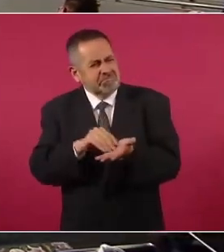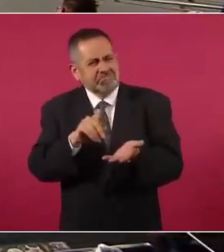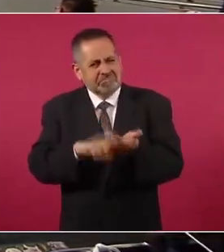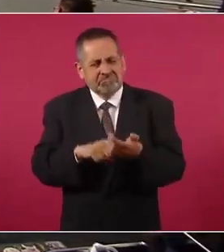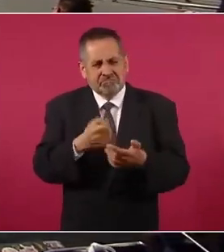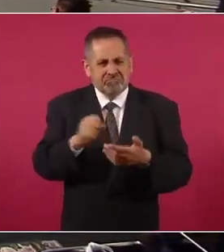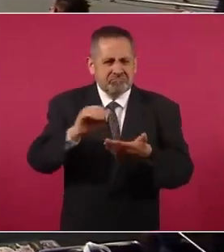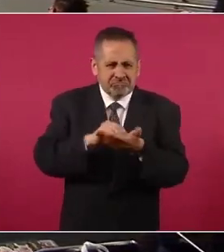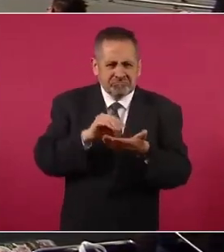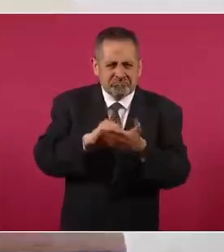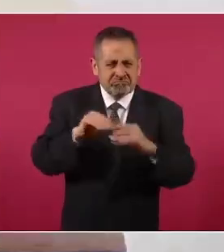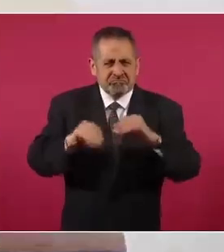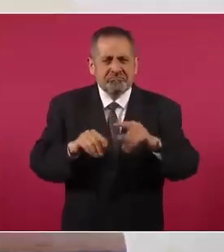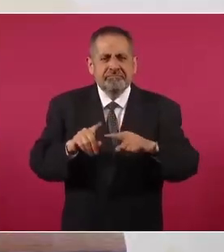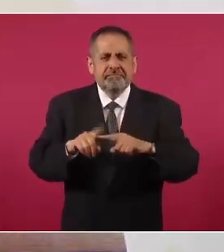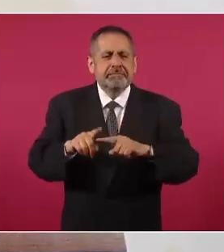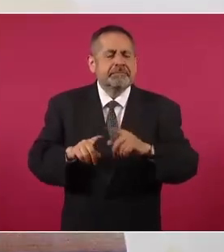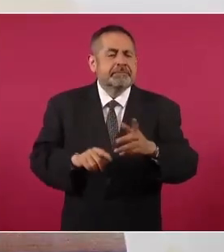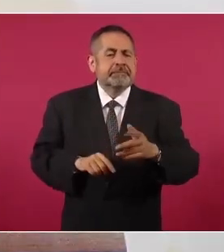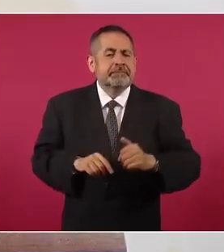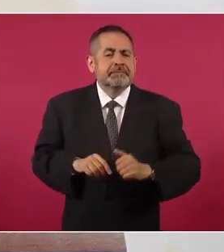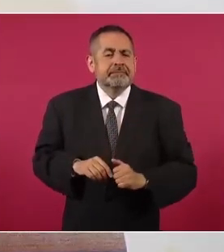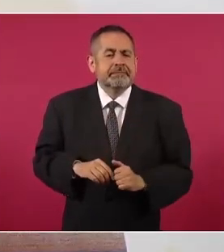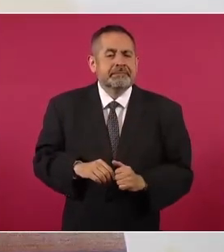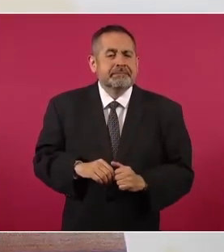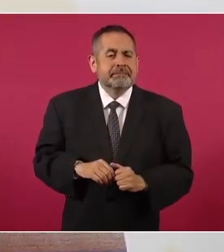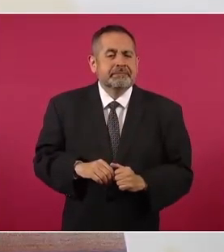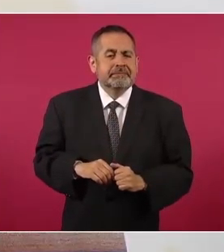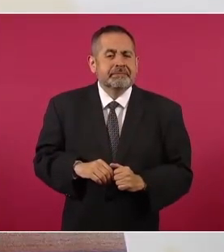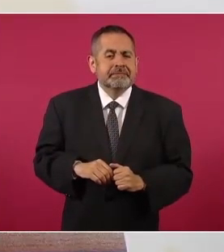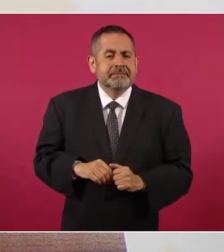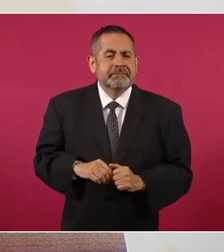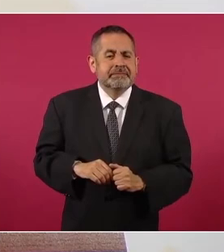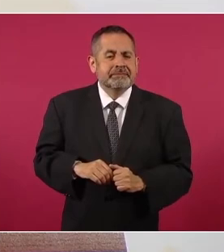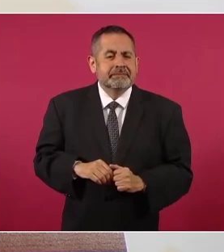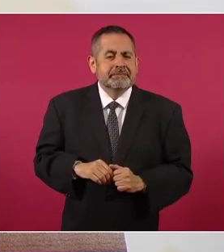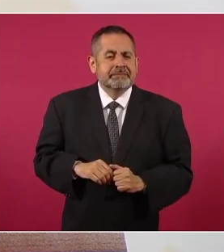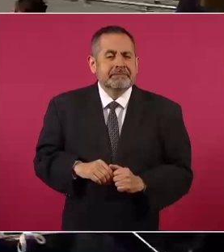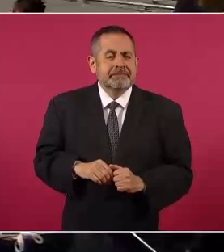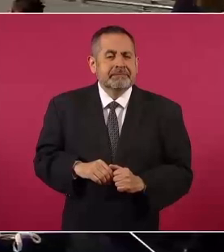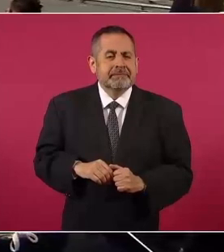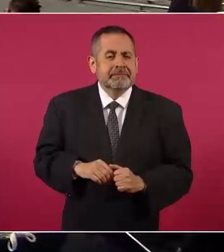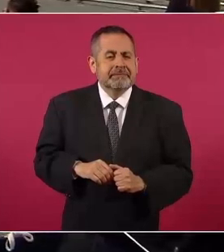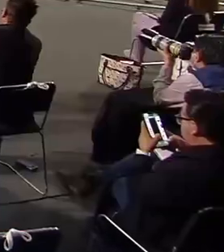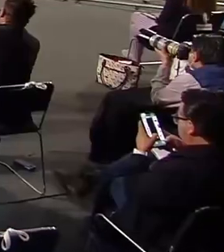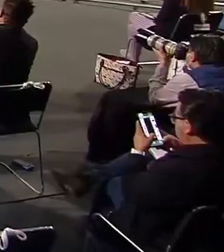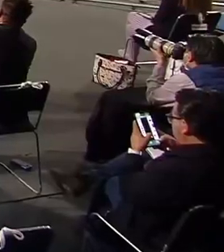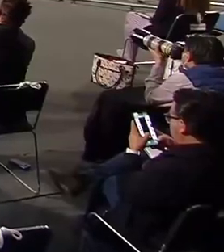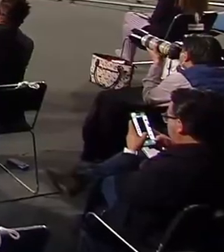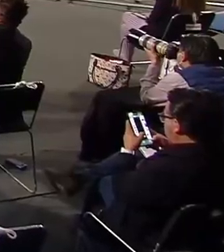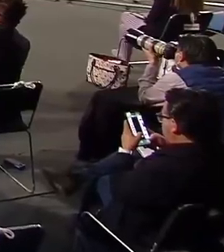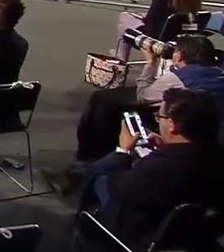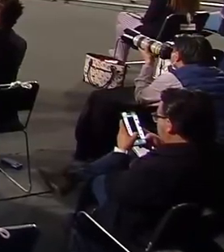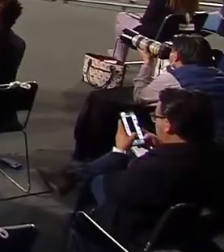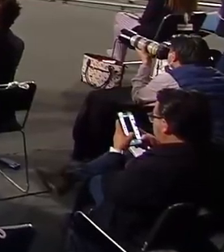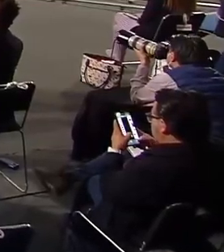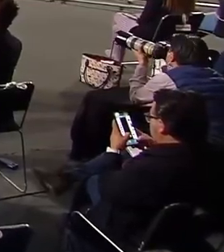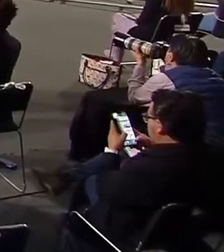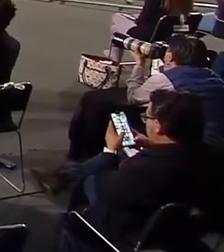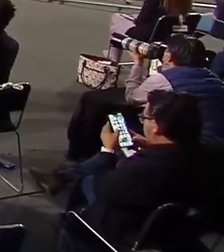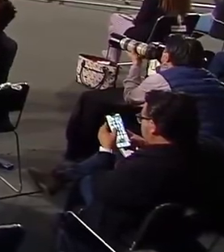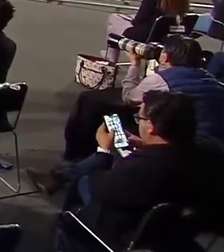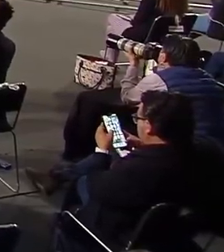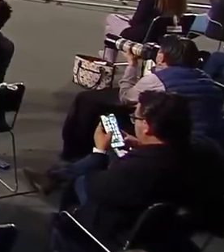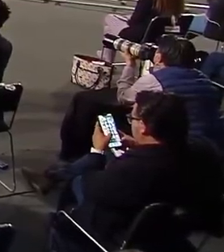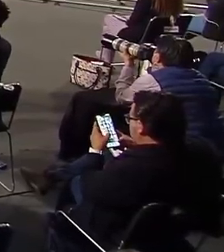son buenas, eran o son las caricaturas. Entonces,